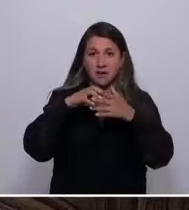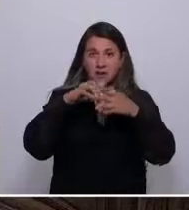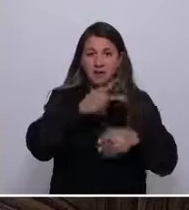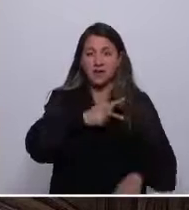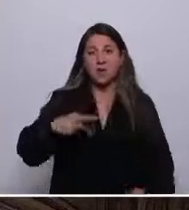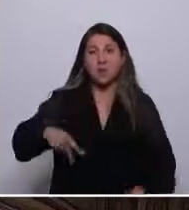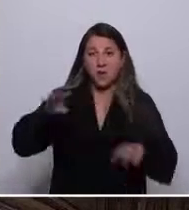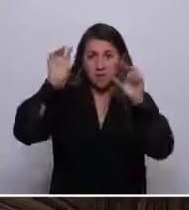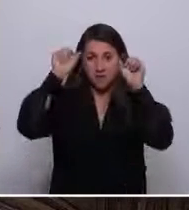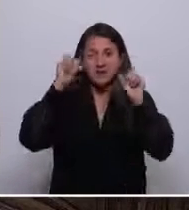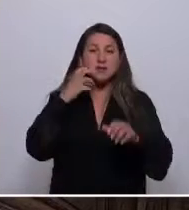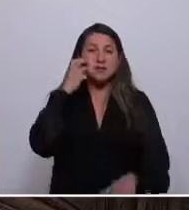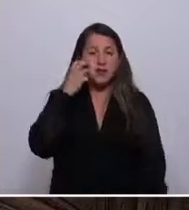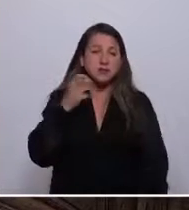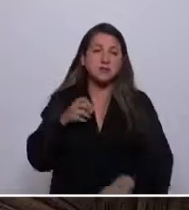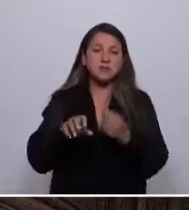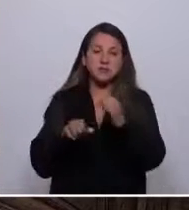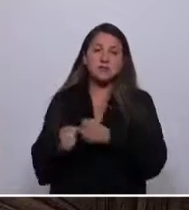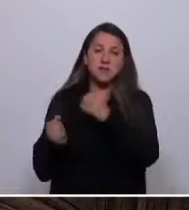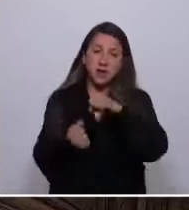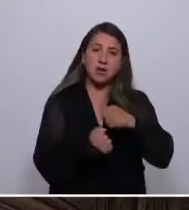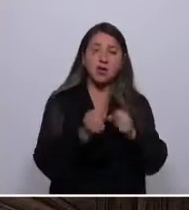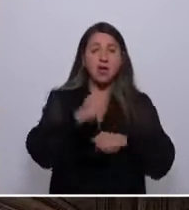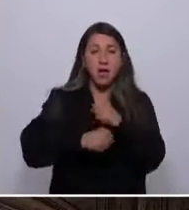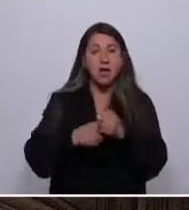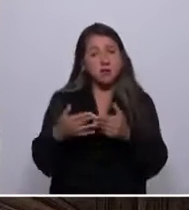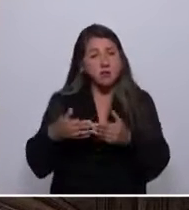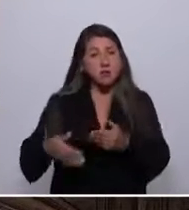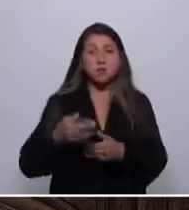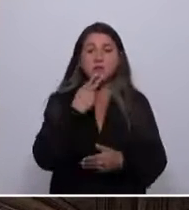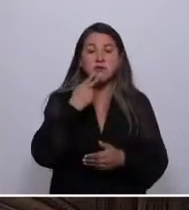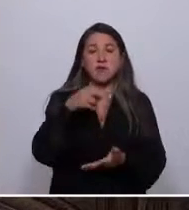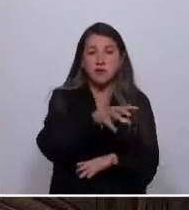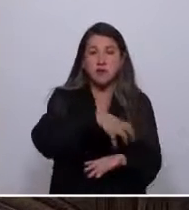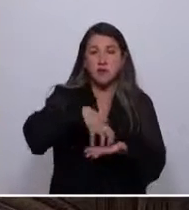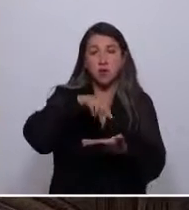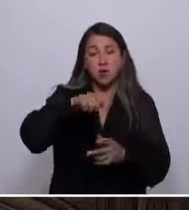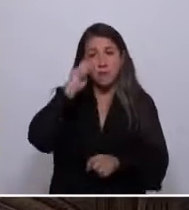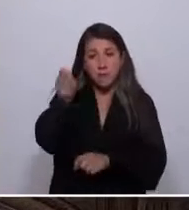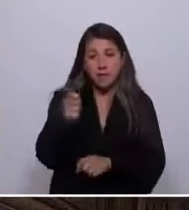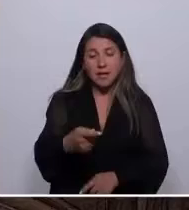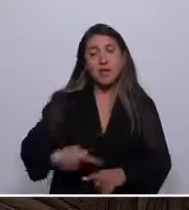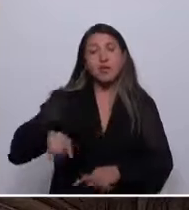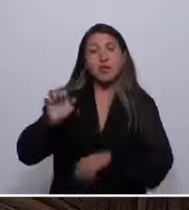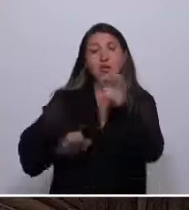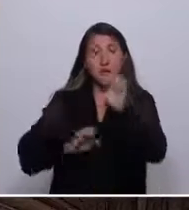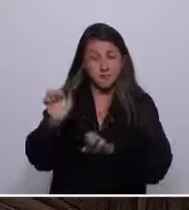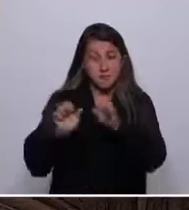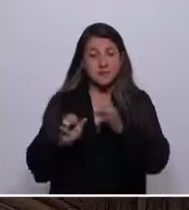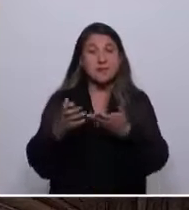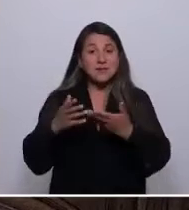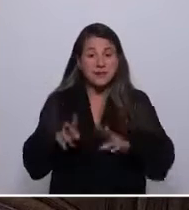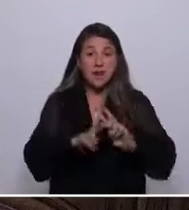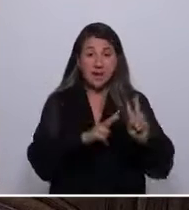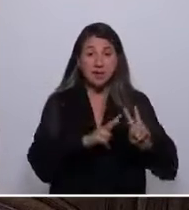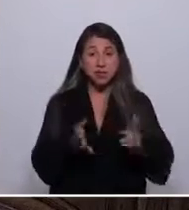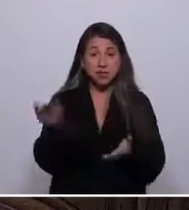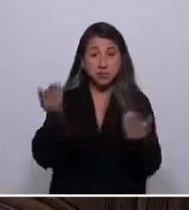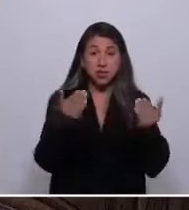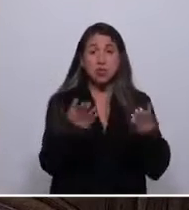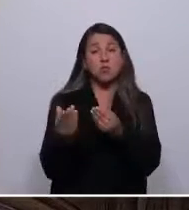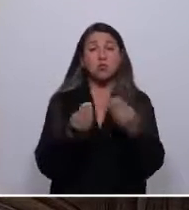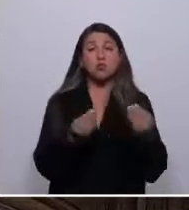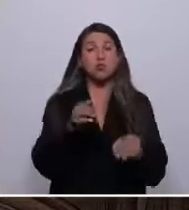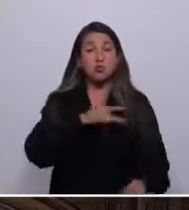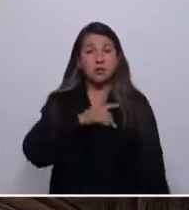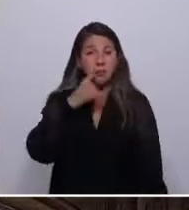y otros que han vivido y subsistido por milenios en un hábitat que hoy las pesqueras y otras industrias han devastado, sino que también muchos chilenos